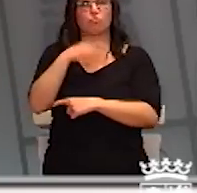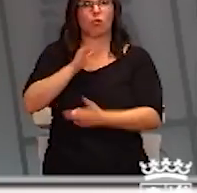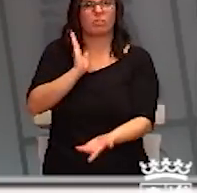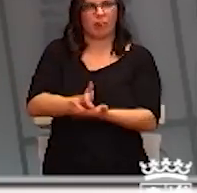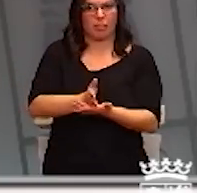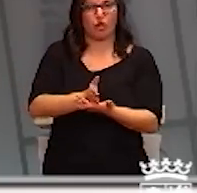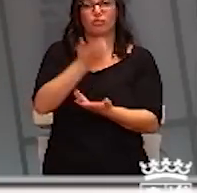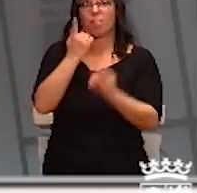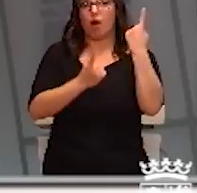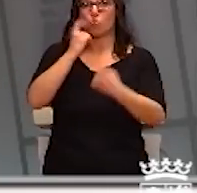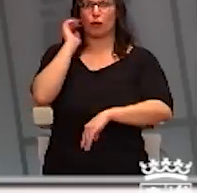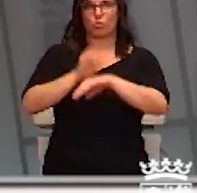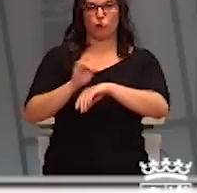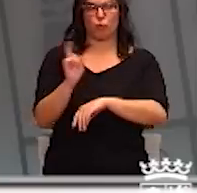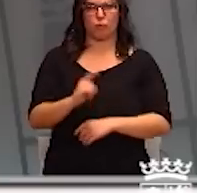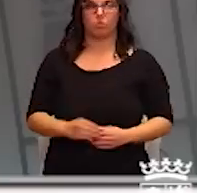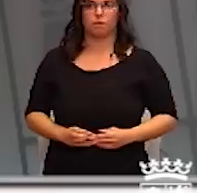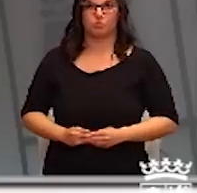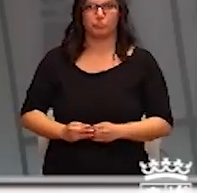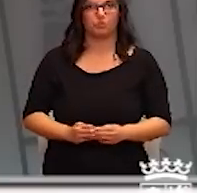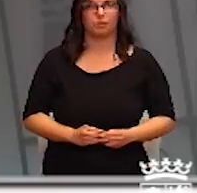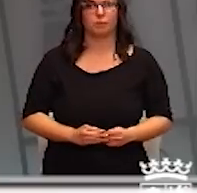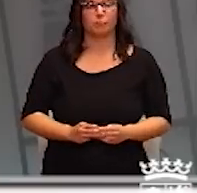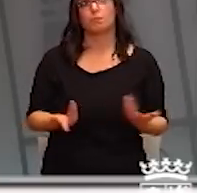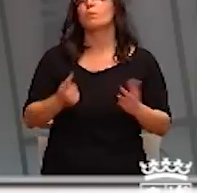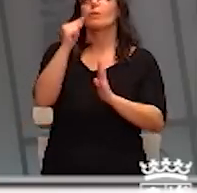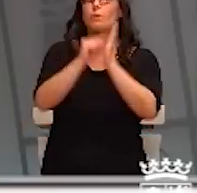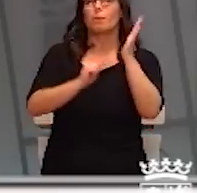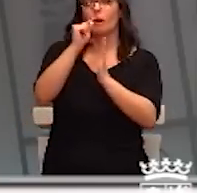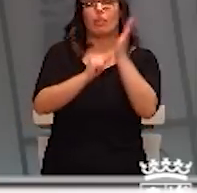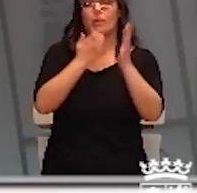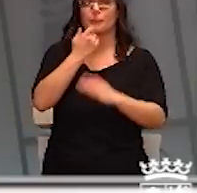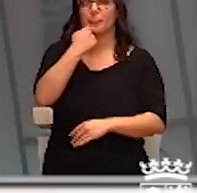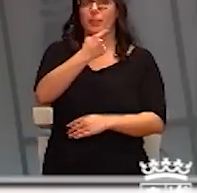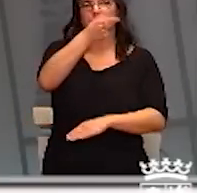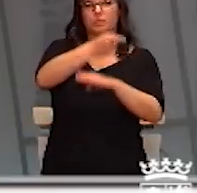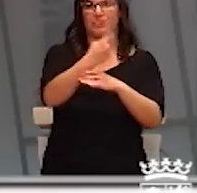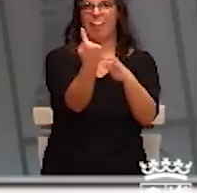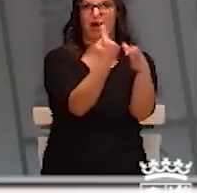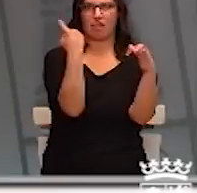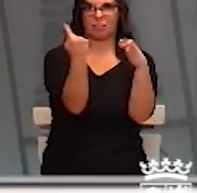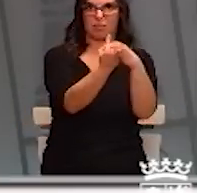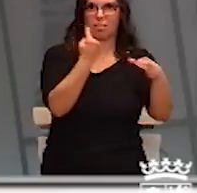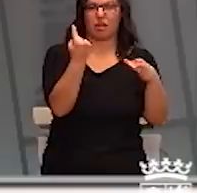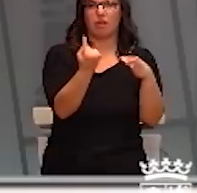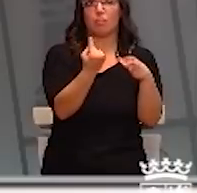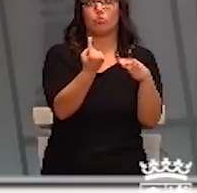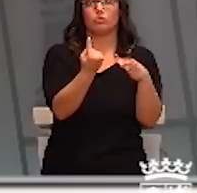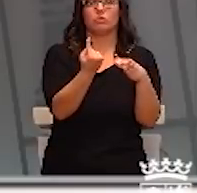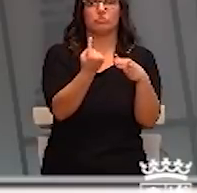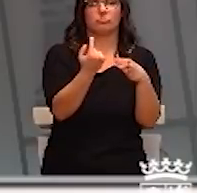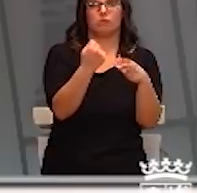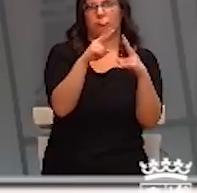incumplieran estas medidas. Aquellas medidas que se determinen de aislamiento o